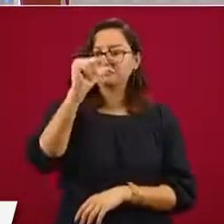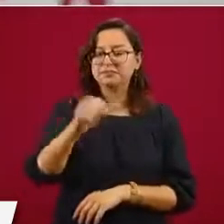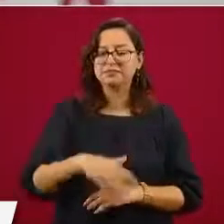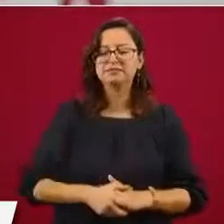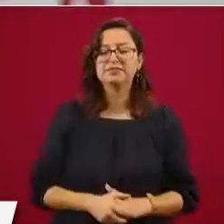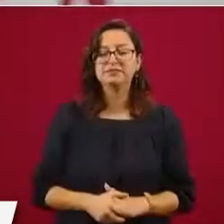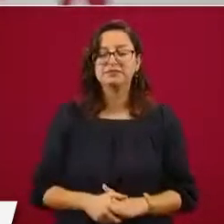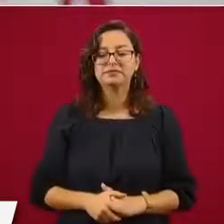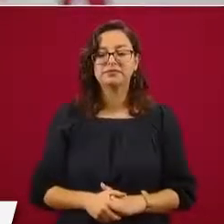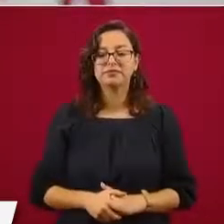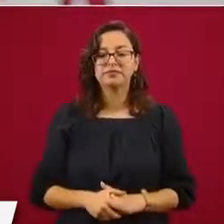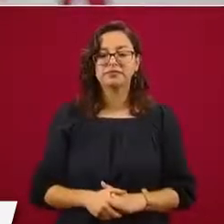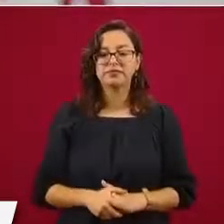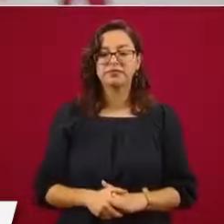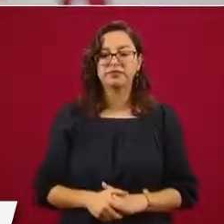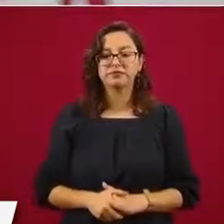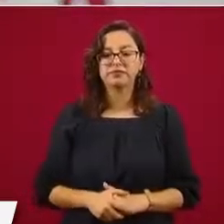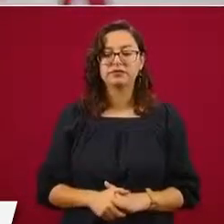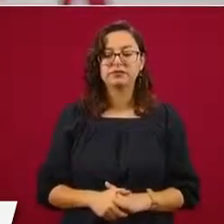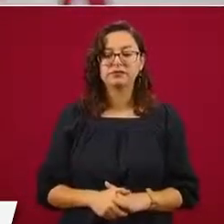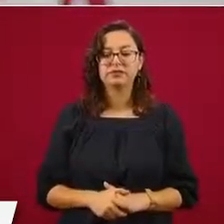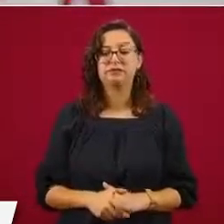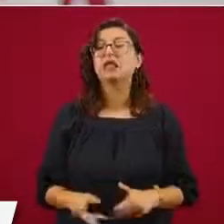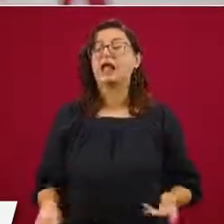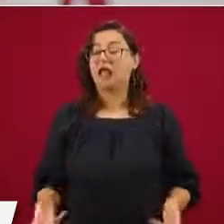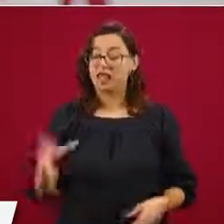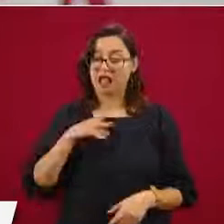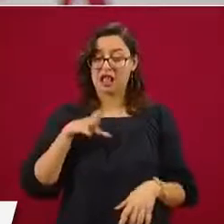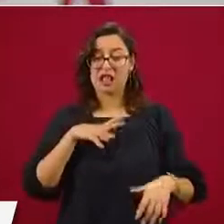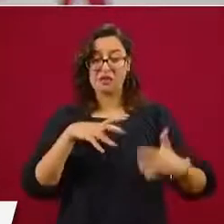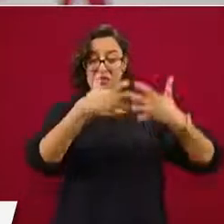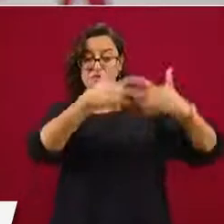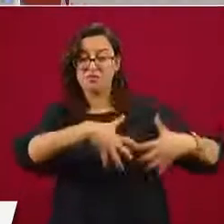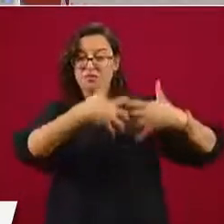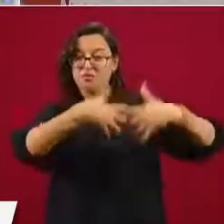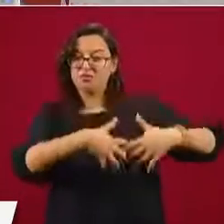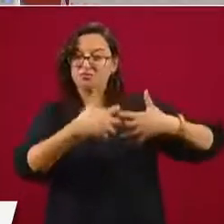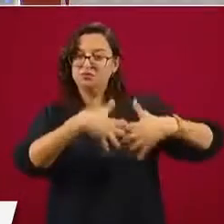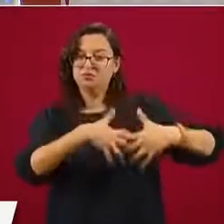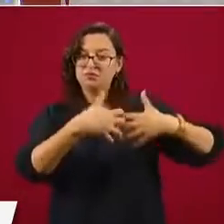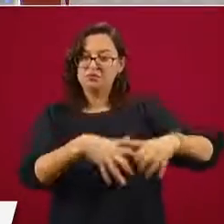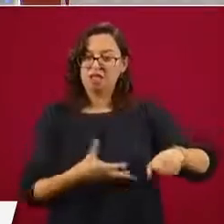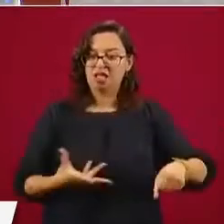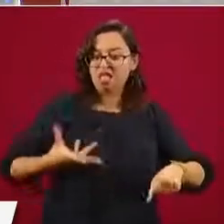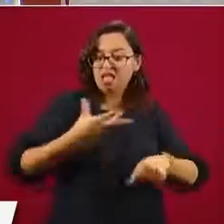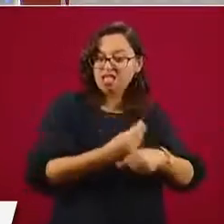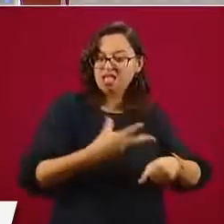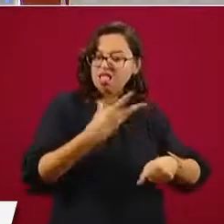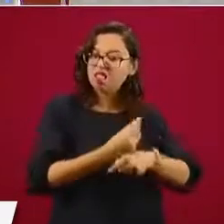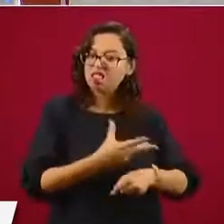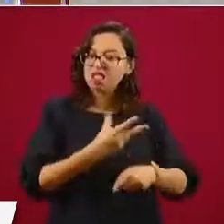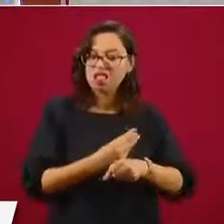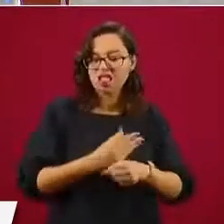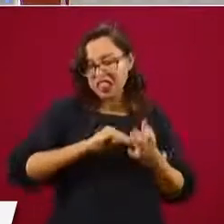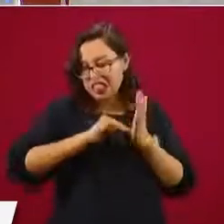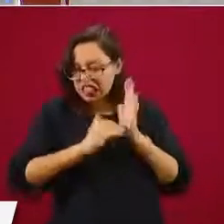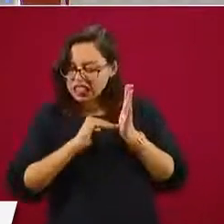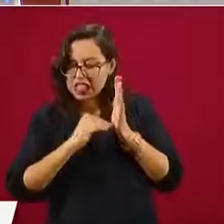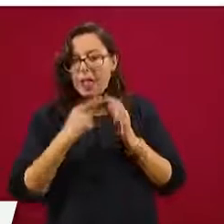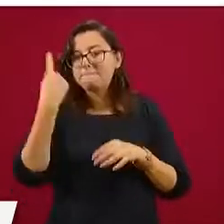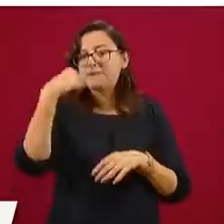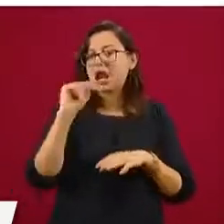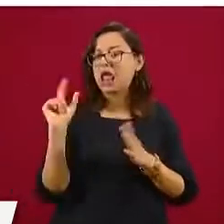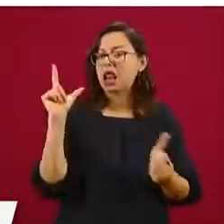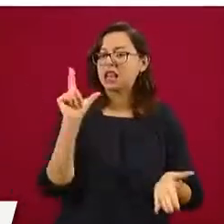encontramos pulsadores alterados, aparatos para dar menos en los litros. Esto lo hicimos